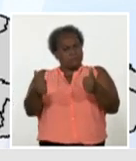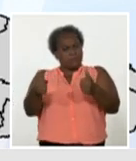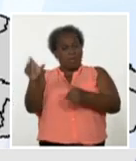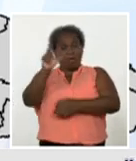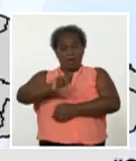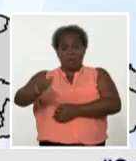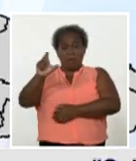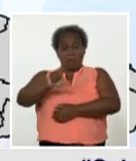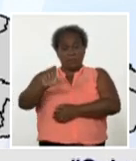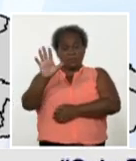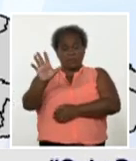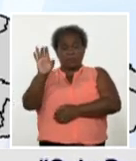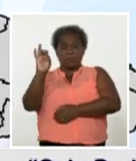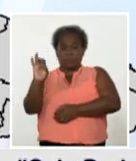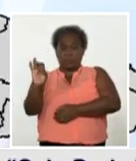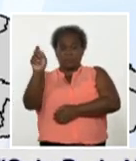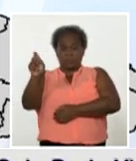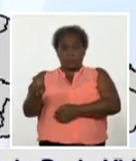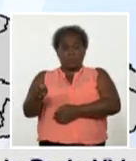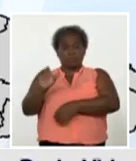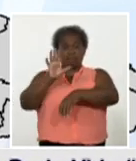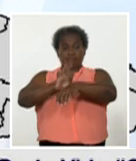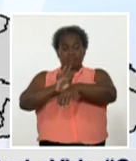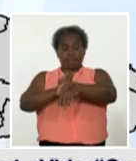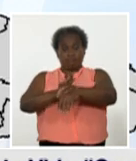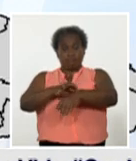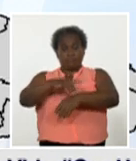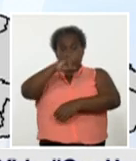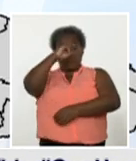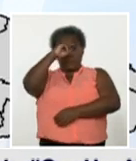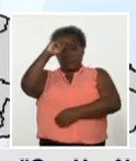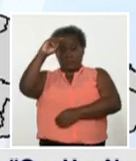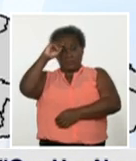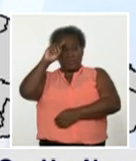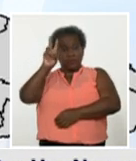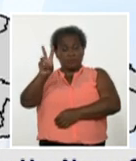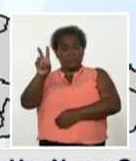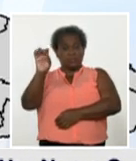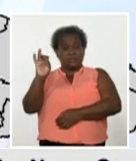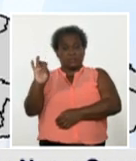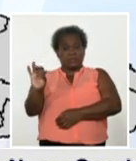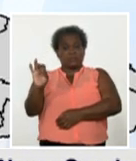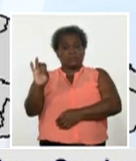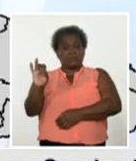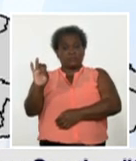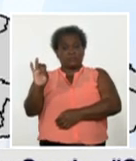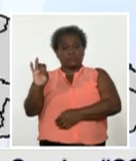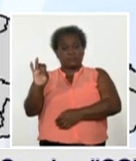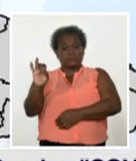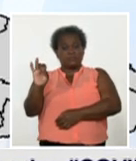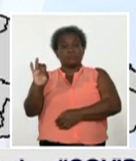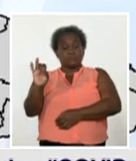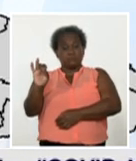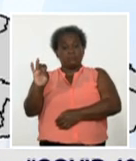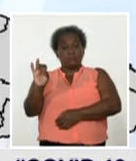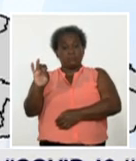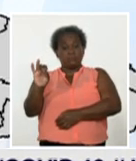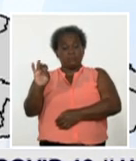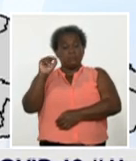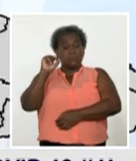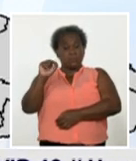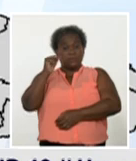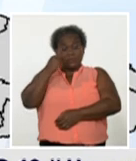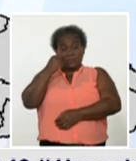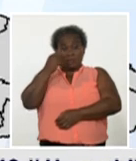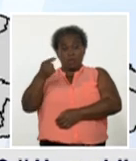con 57 casos ayer y Santiespíritu con 27, pues resalta por el número